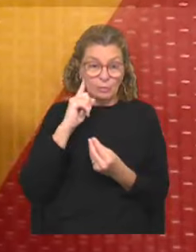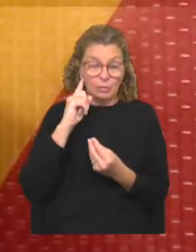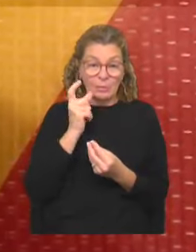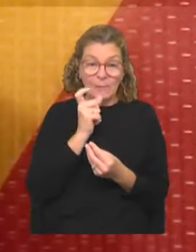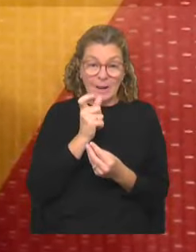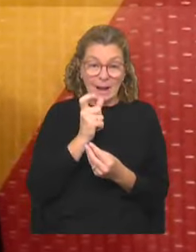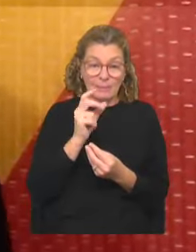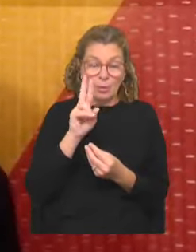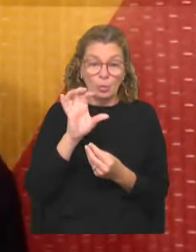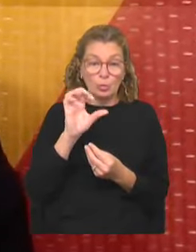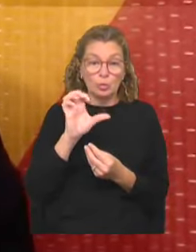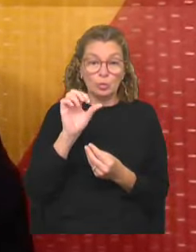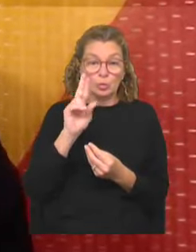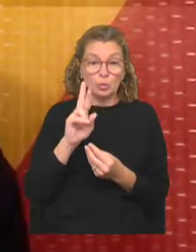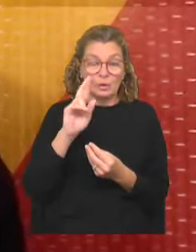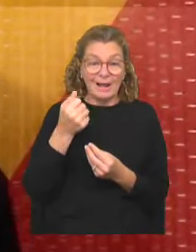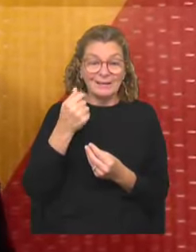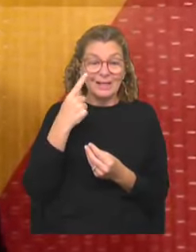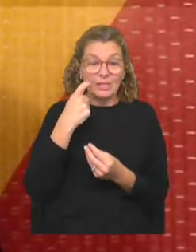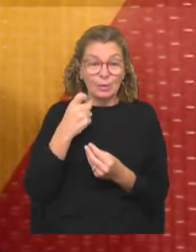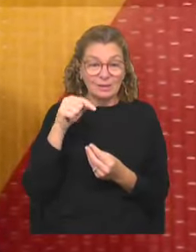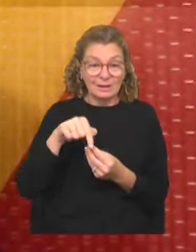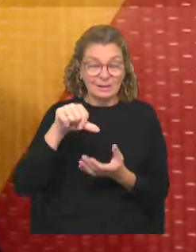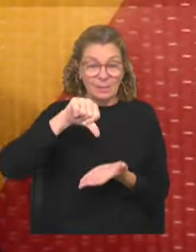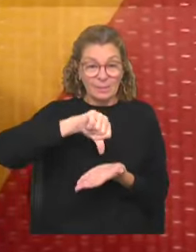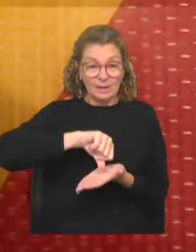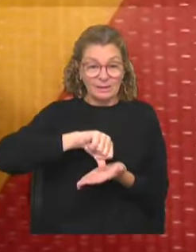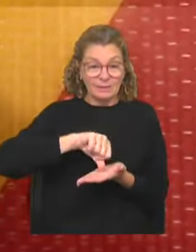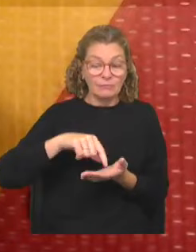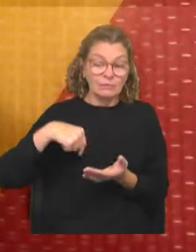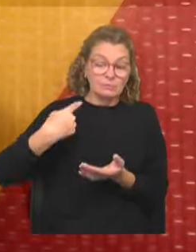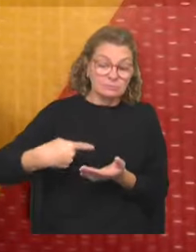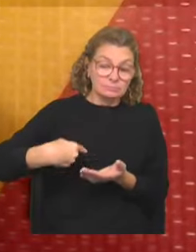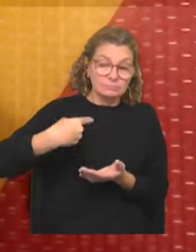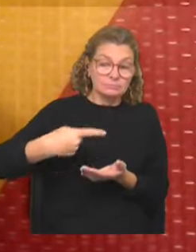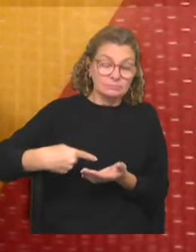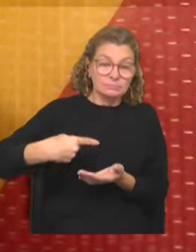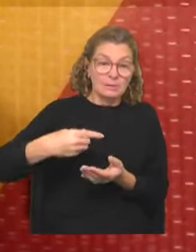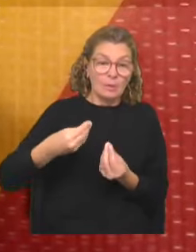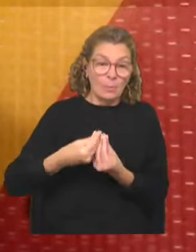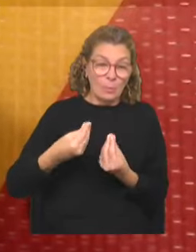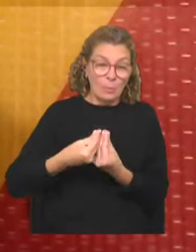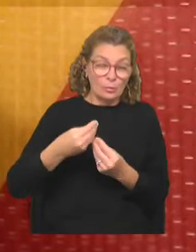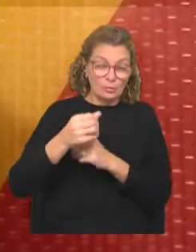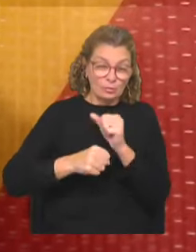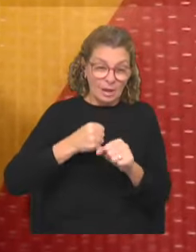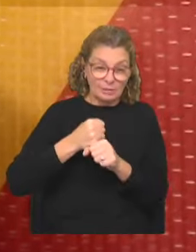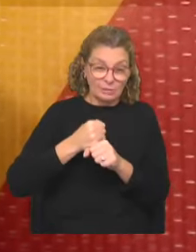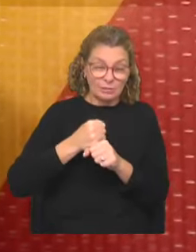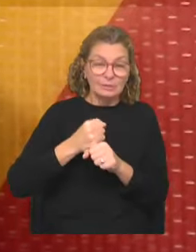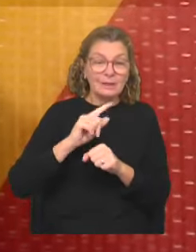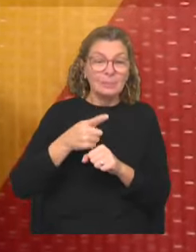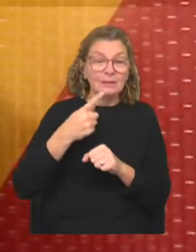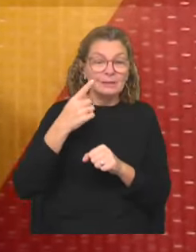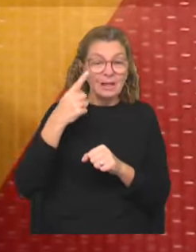palabra usura. Se dieron cuenta que en este país se venía aplicando usura desde hace muchísimos años. Y también